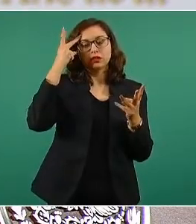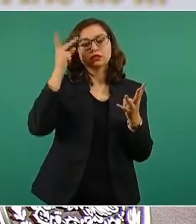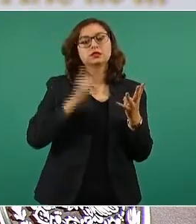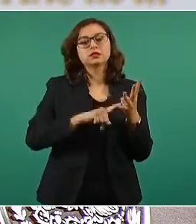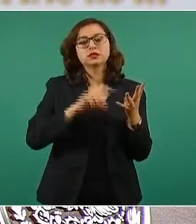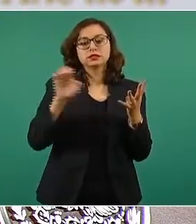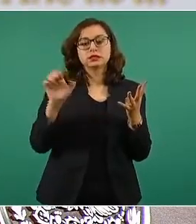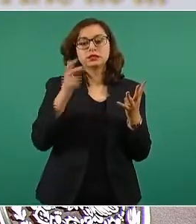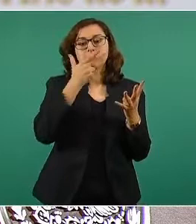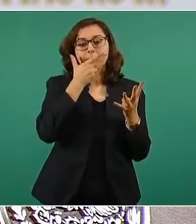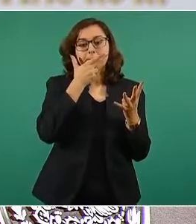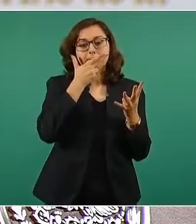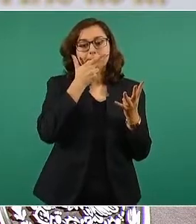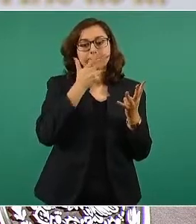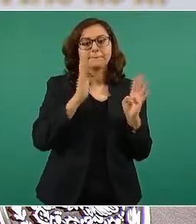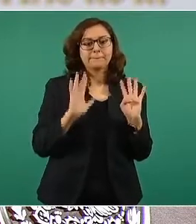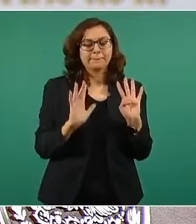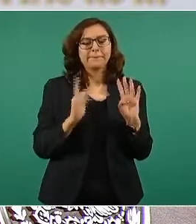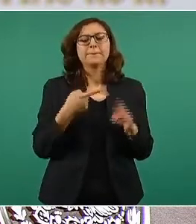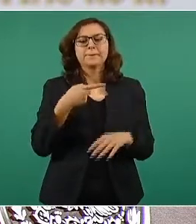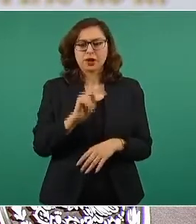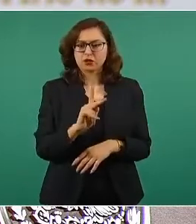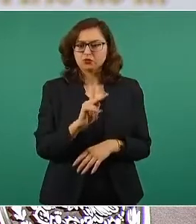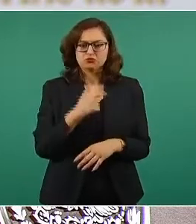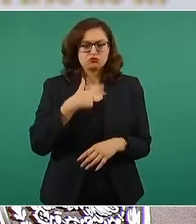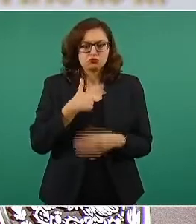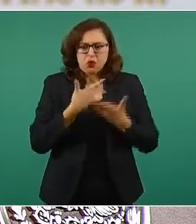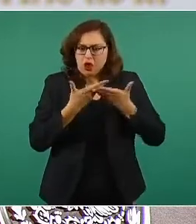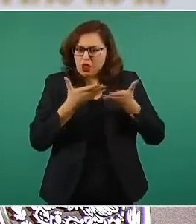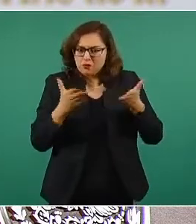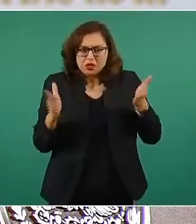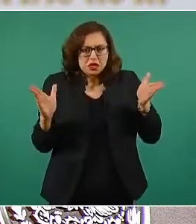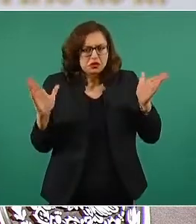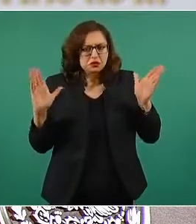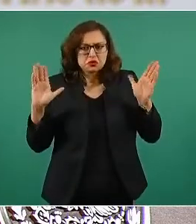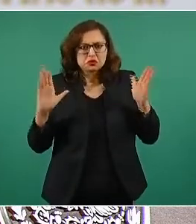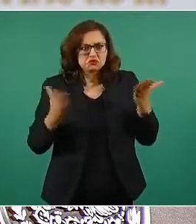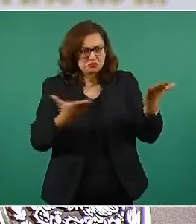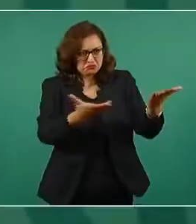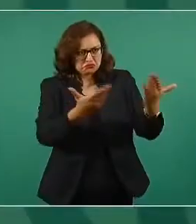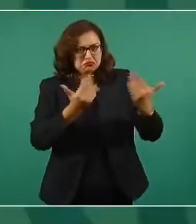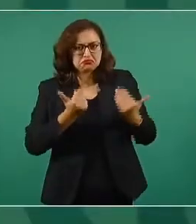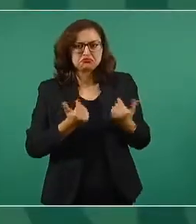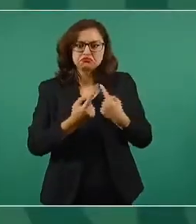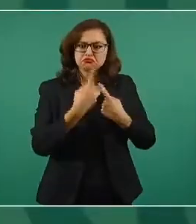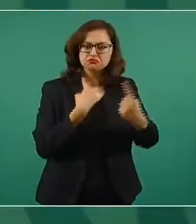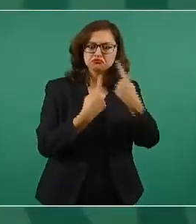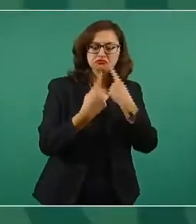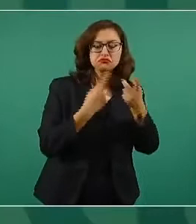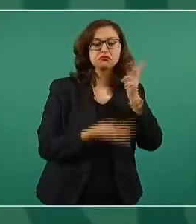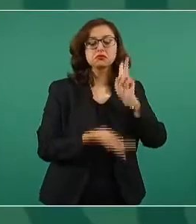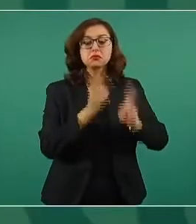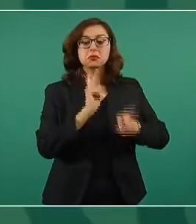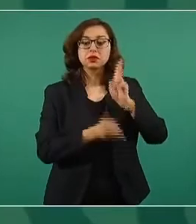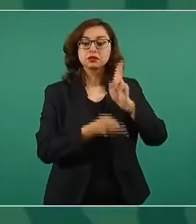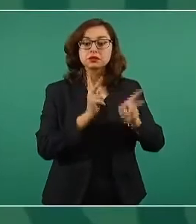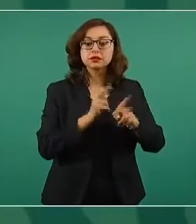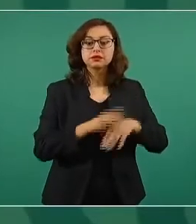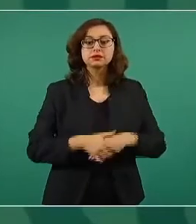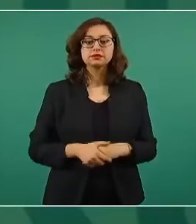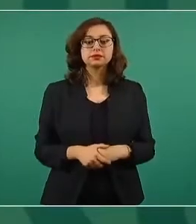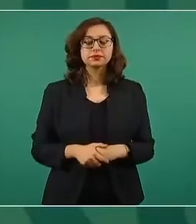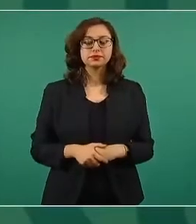Chihuahua, pero estoy en condiciones de platicar con ellos, vamos a reunirnos. En el caso de